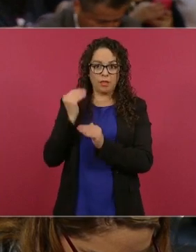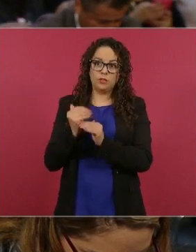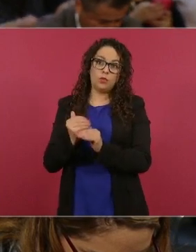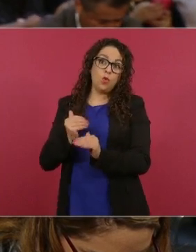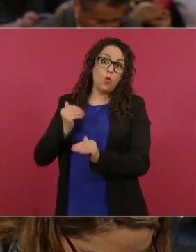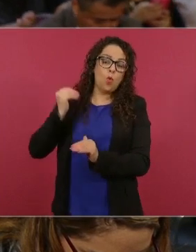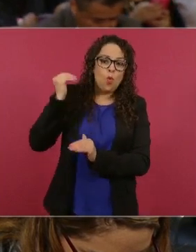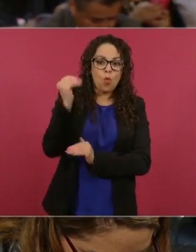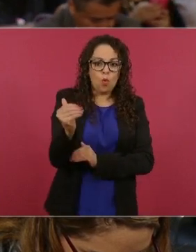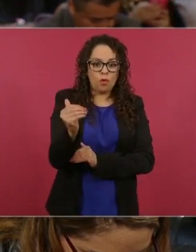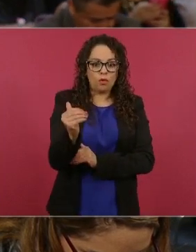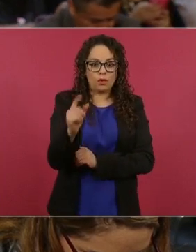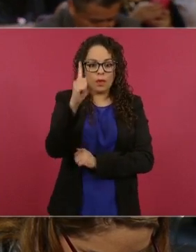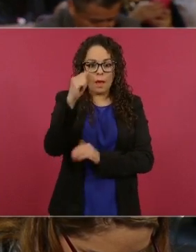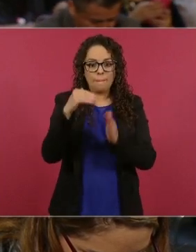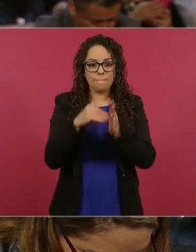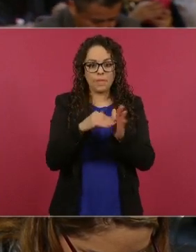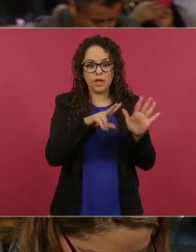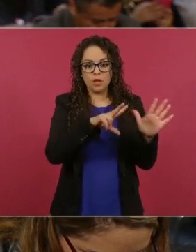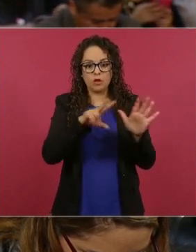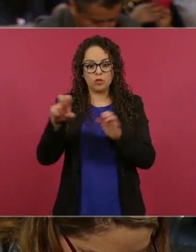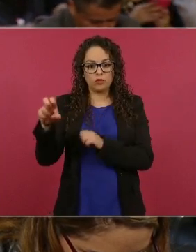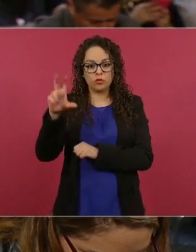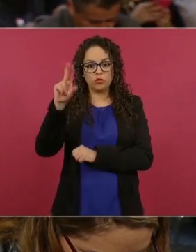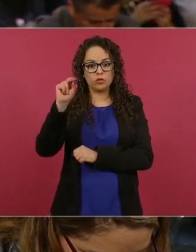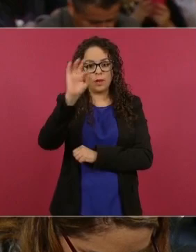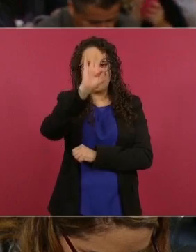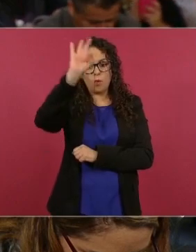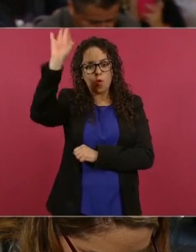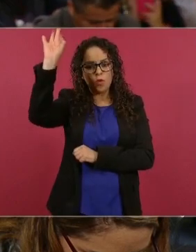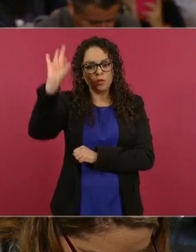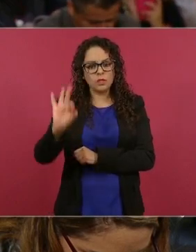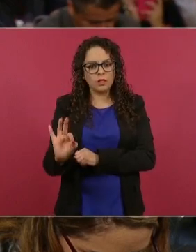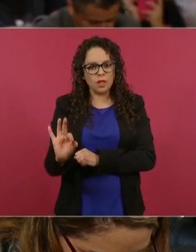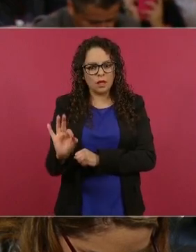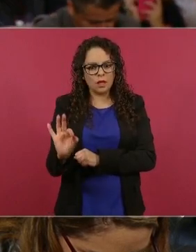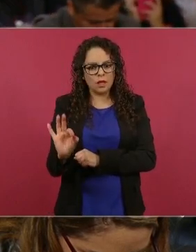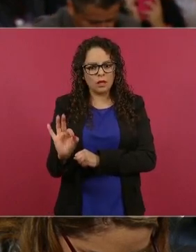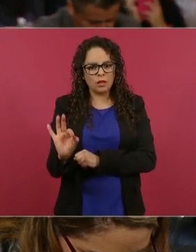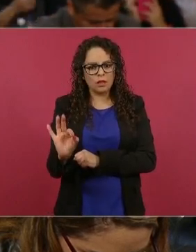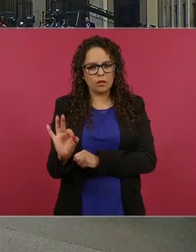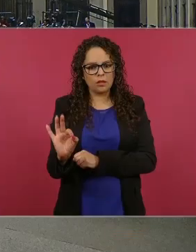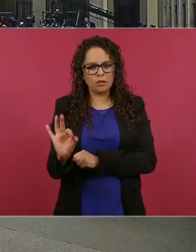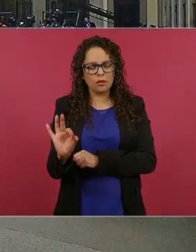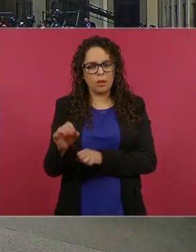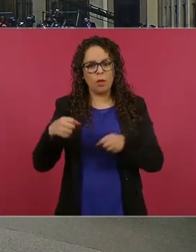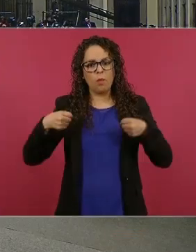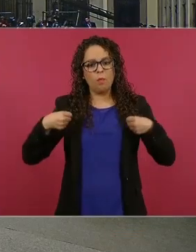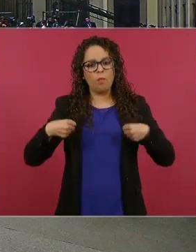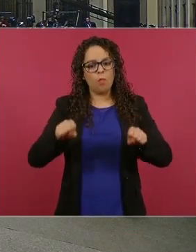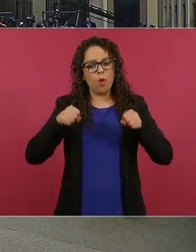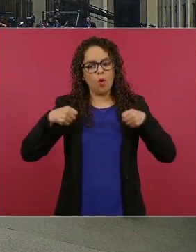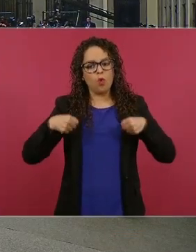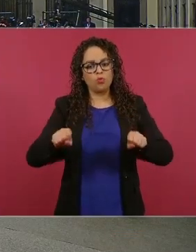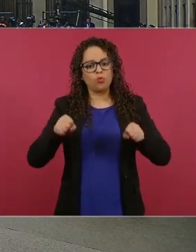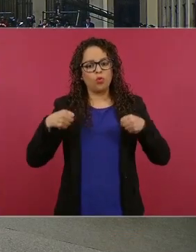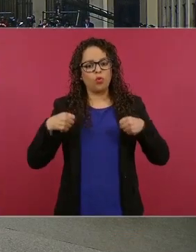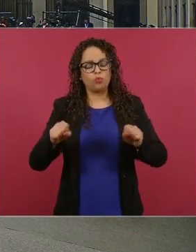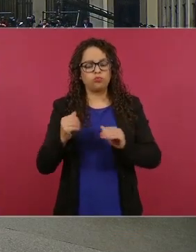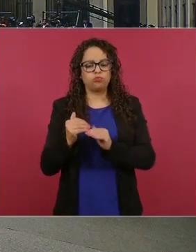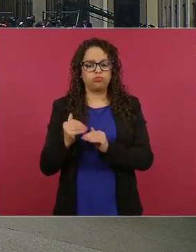dato mil 880 por ciento las motos las motocicletas